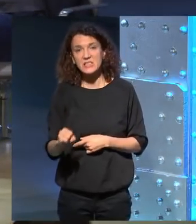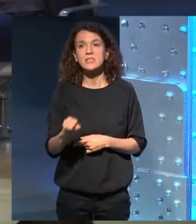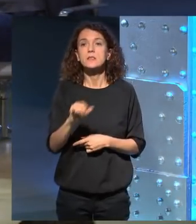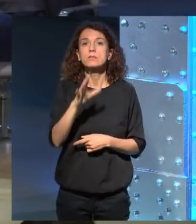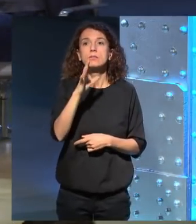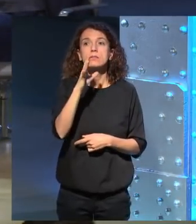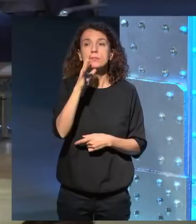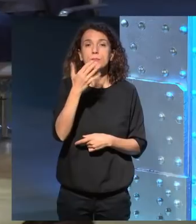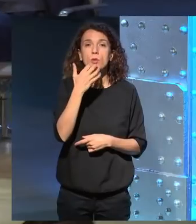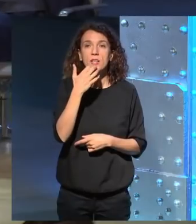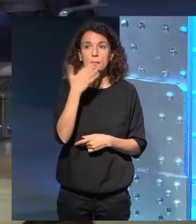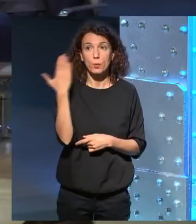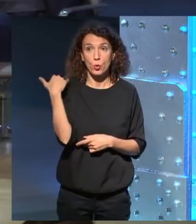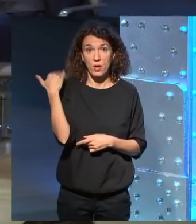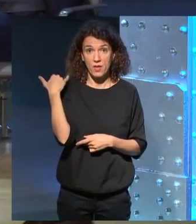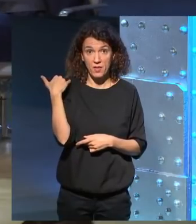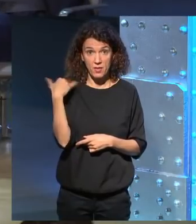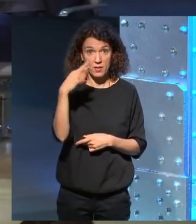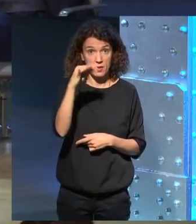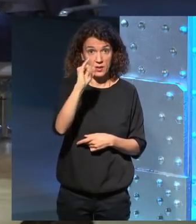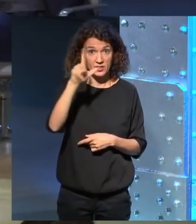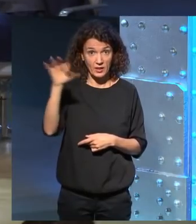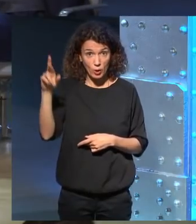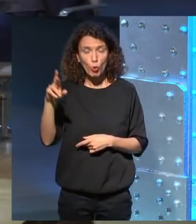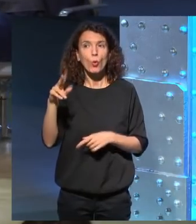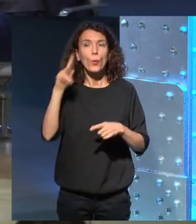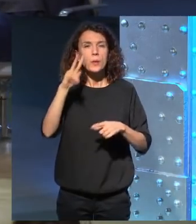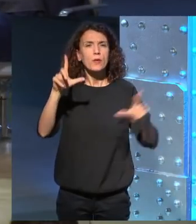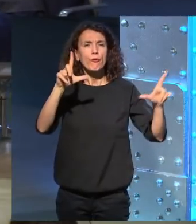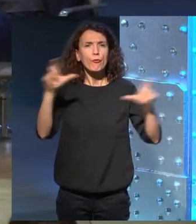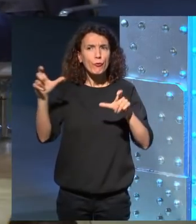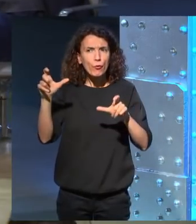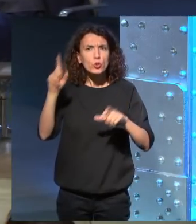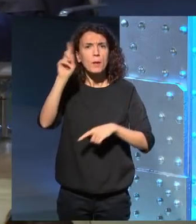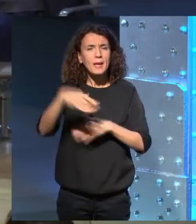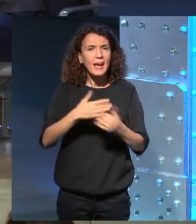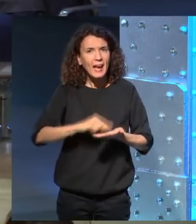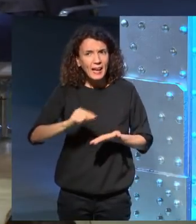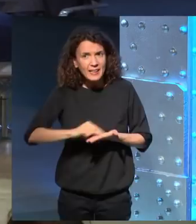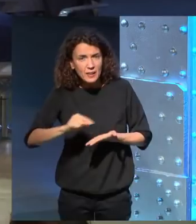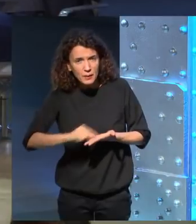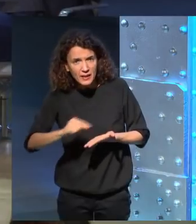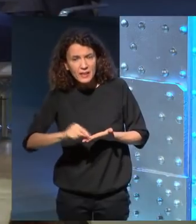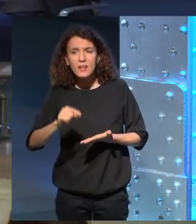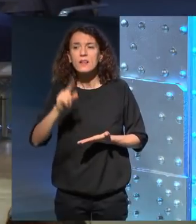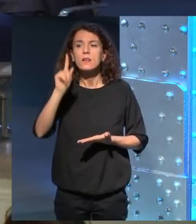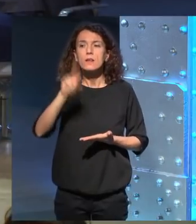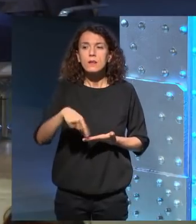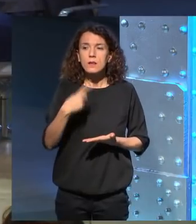por ejemplo hace poco que murió Cecil Taylor vi una foto tuya con Cecil Taylor y también escribiste sobre Tony's Monk